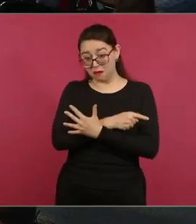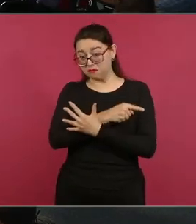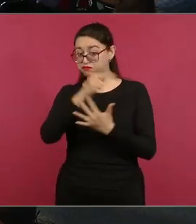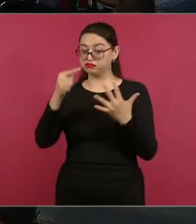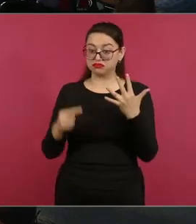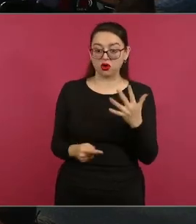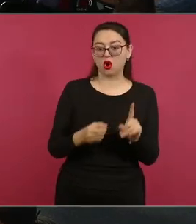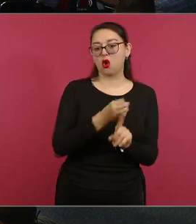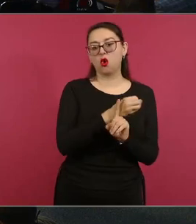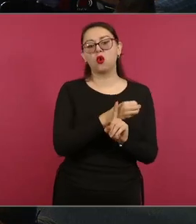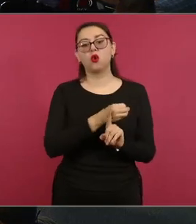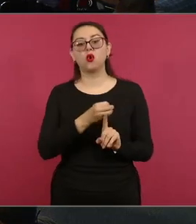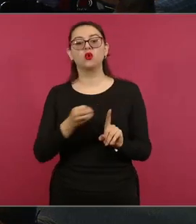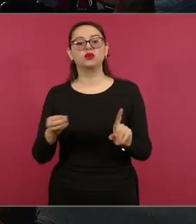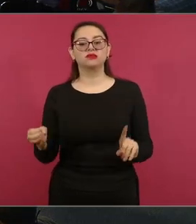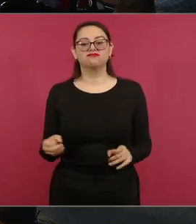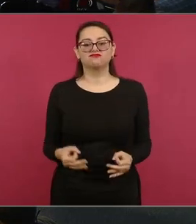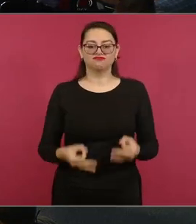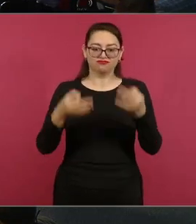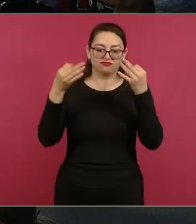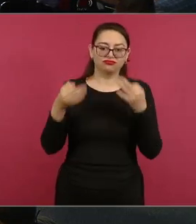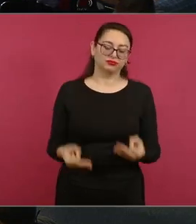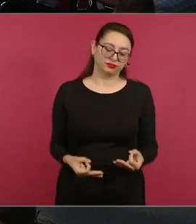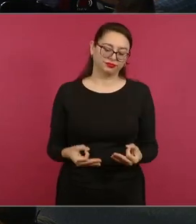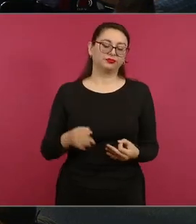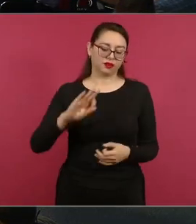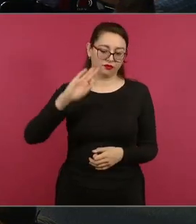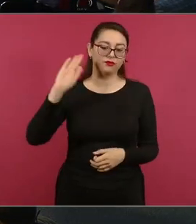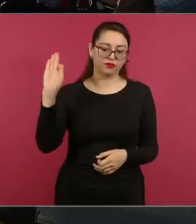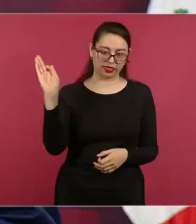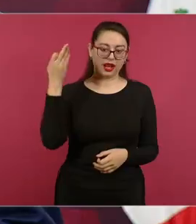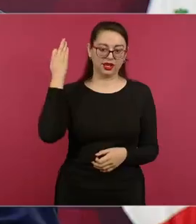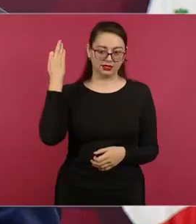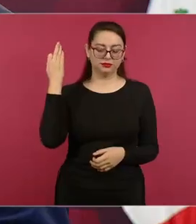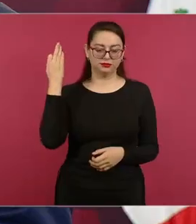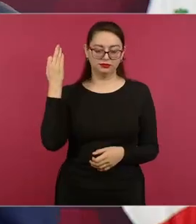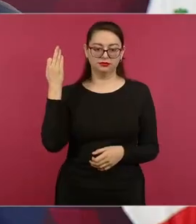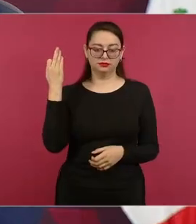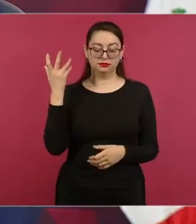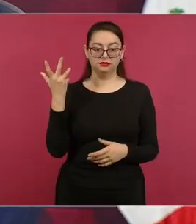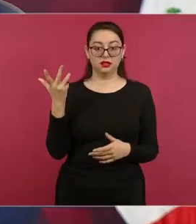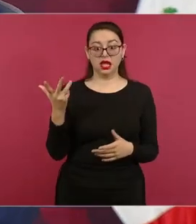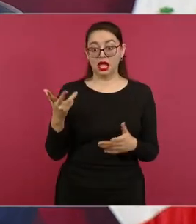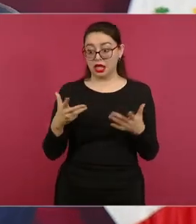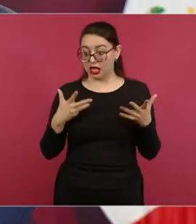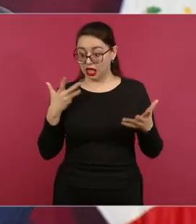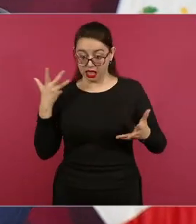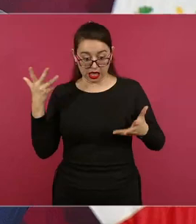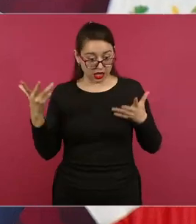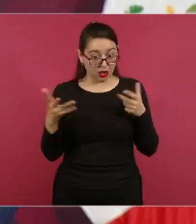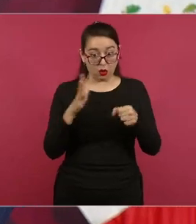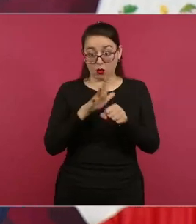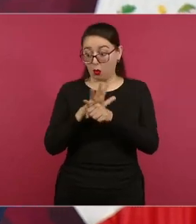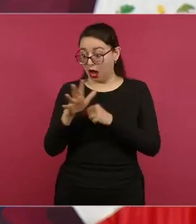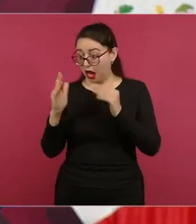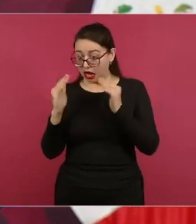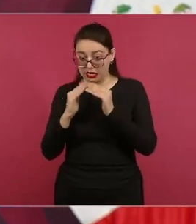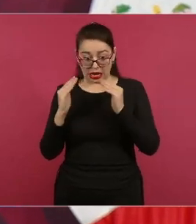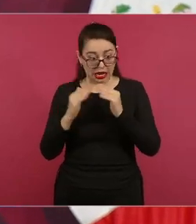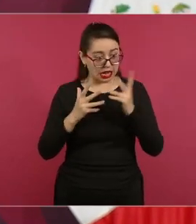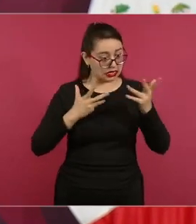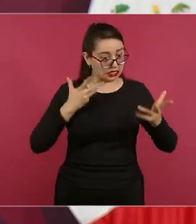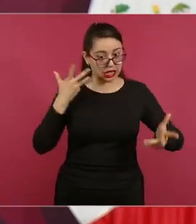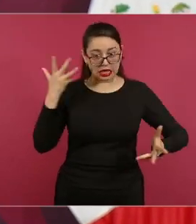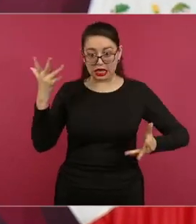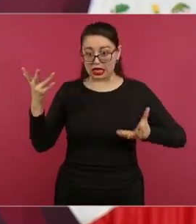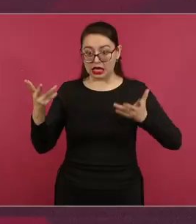muy bien organizado, no hay una